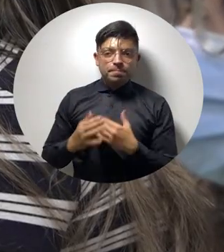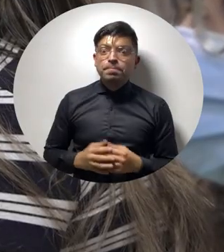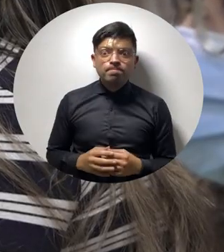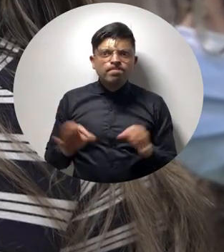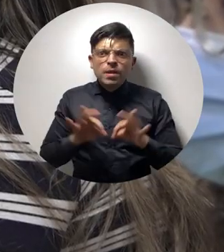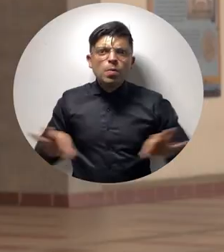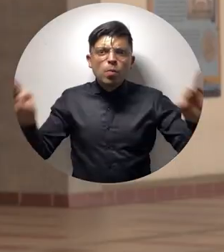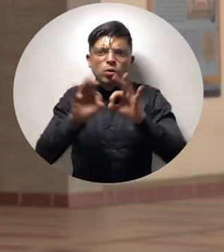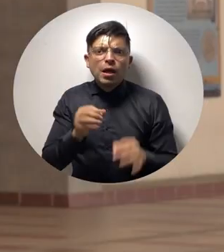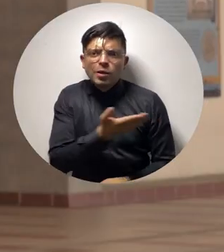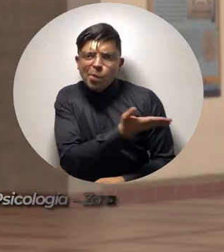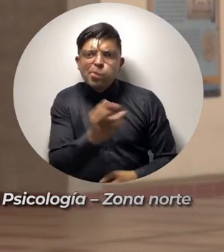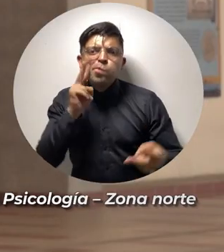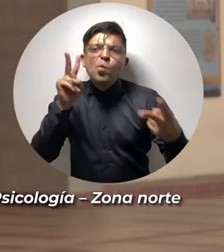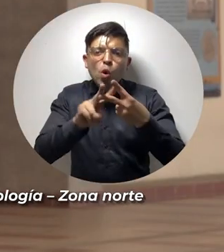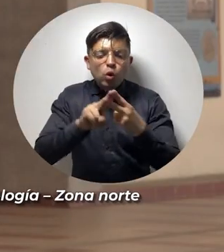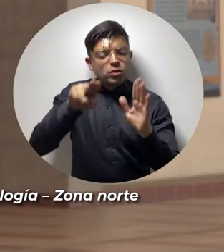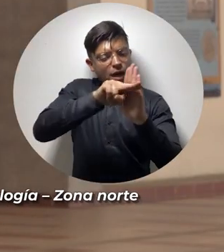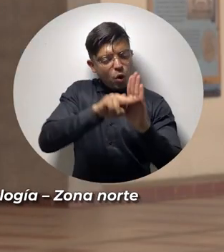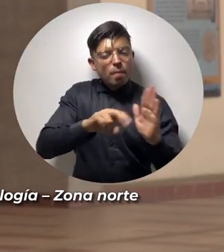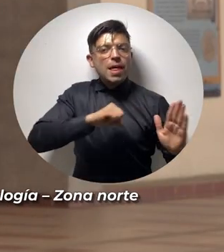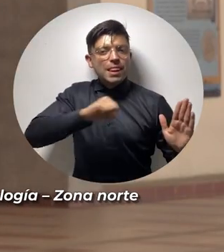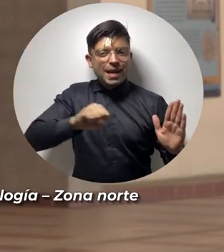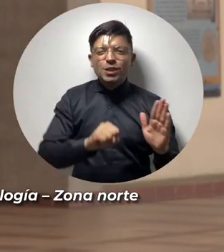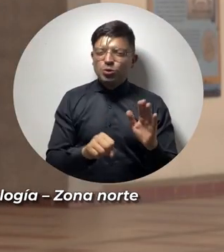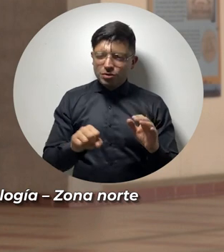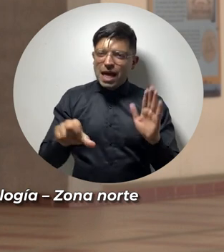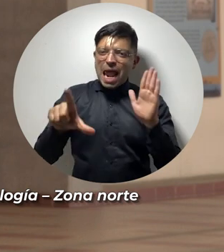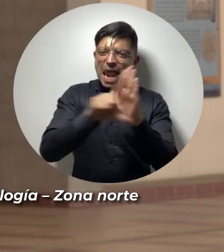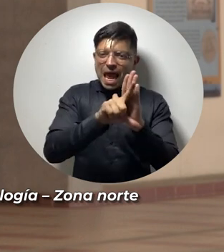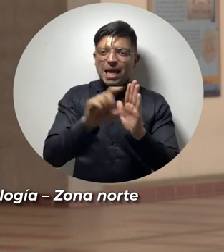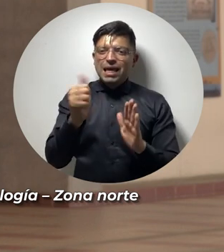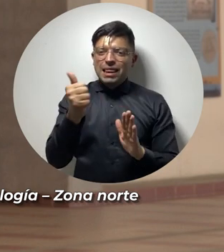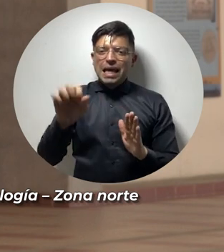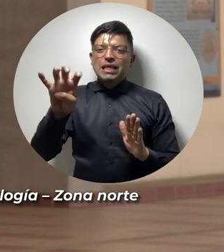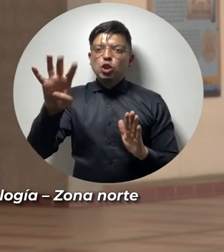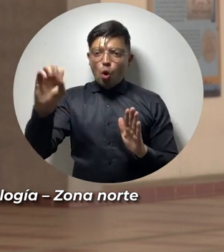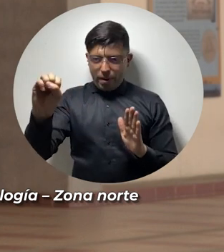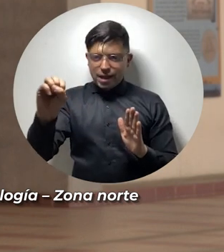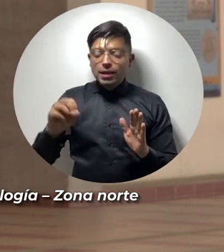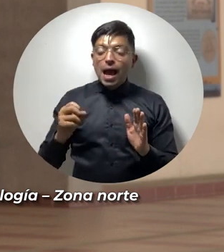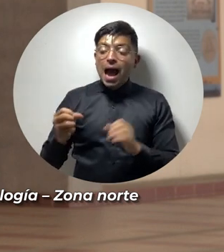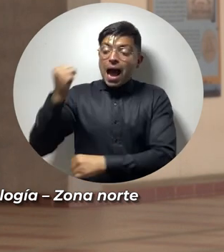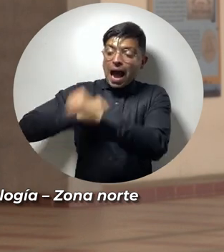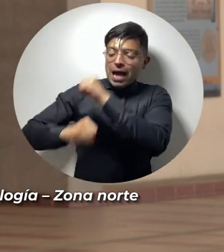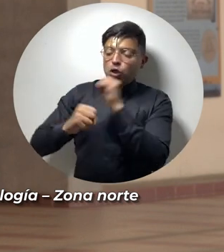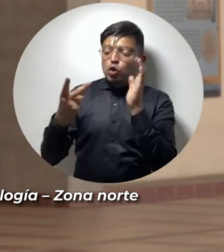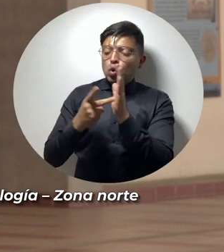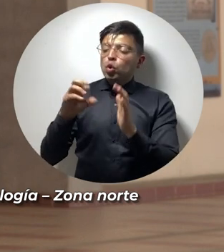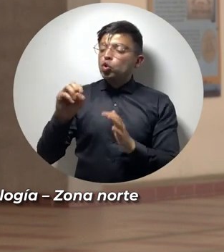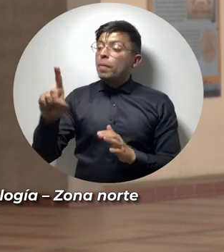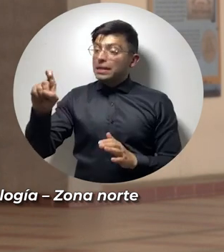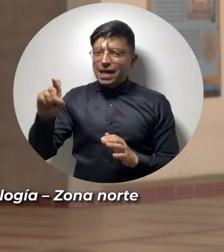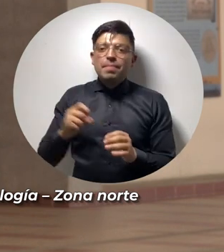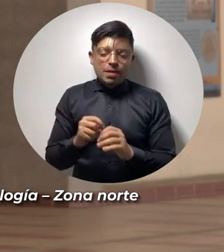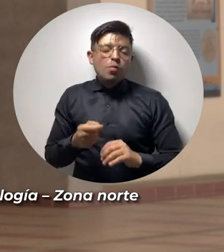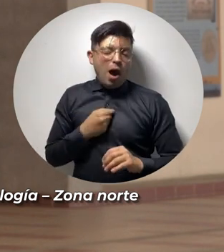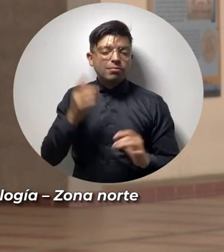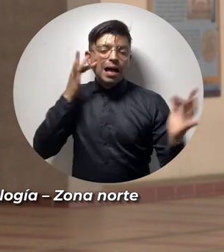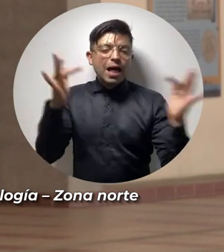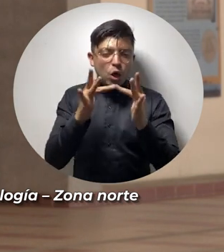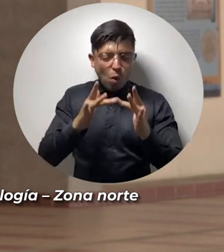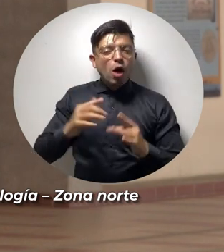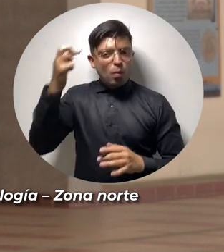conozcan las normas, los derechos, aspectos de la ley 1090 de 2006 que es la que nos rige como el ejercicio profesional